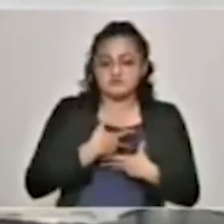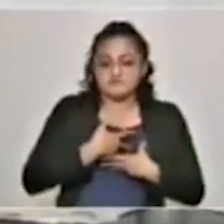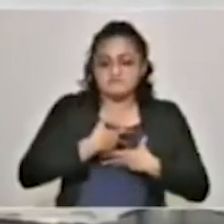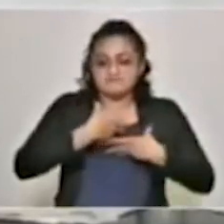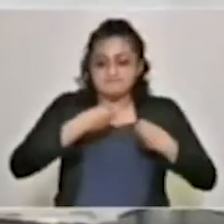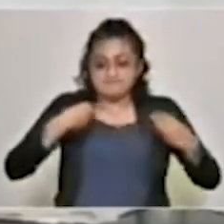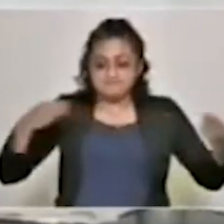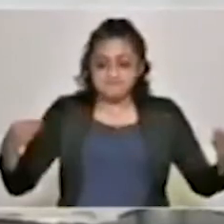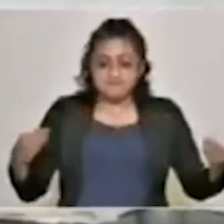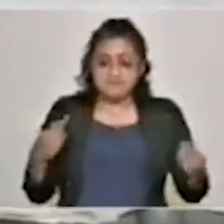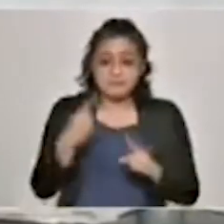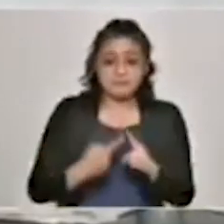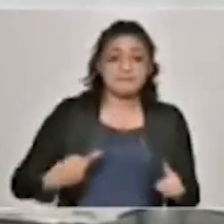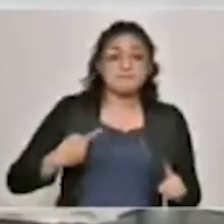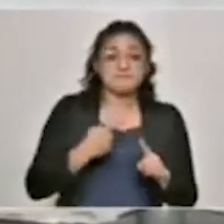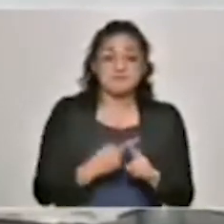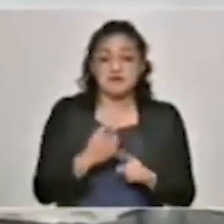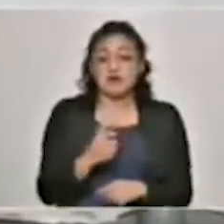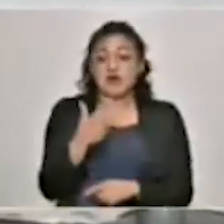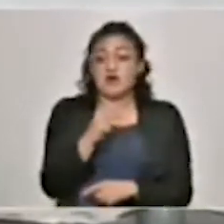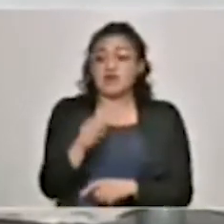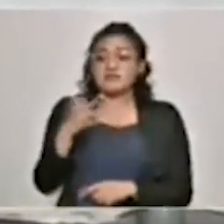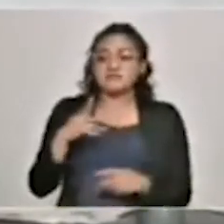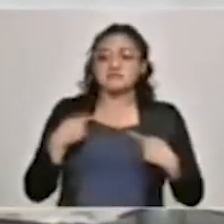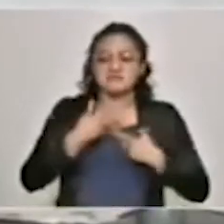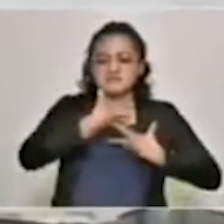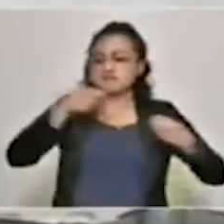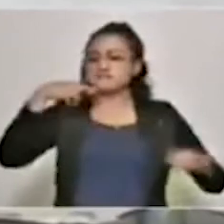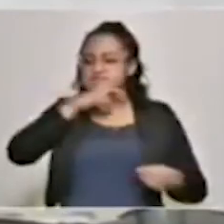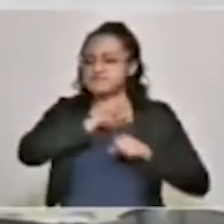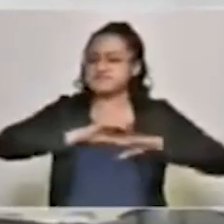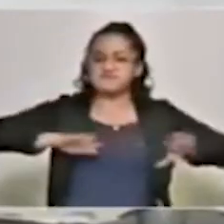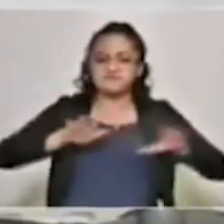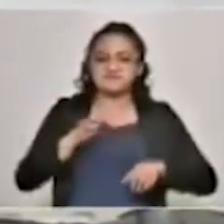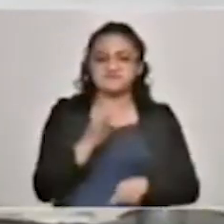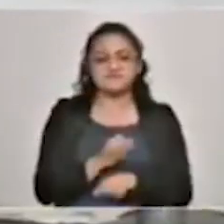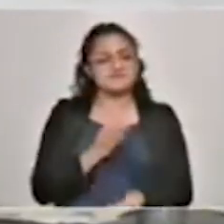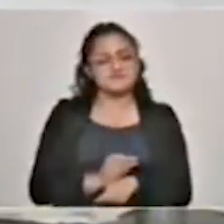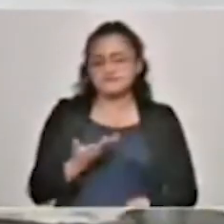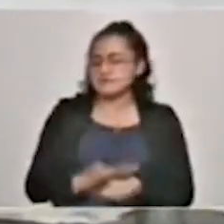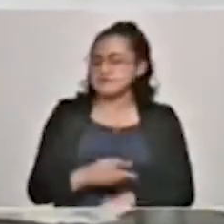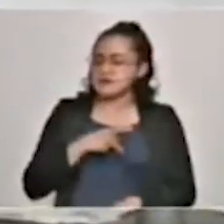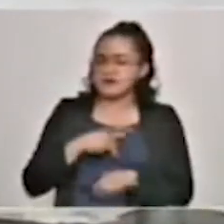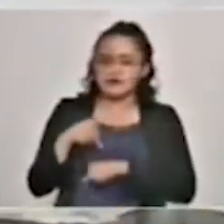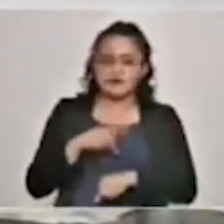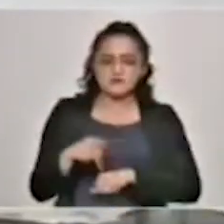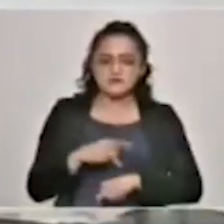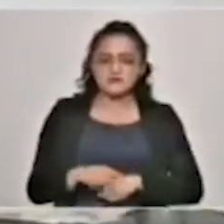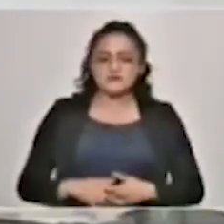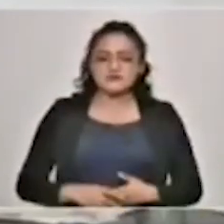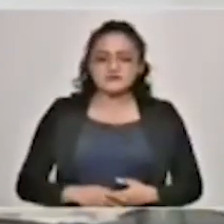la capacidad de transmitir entre ocho a diez personas más, por lo que se hace exponencial la